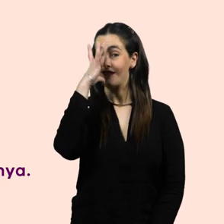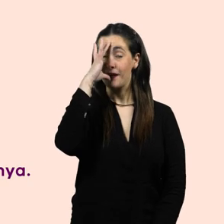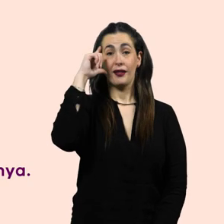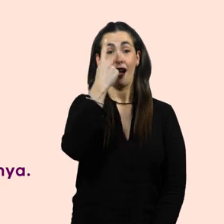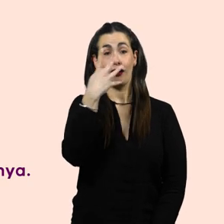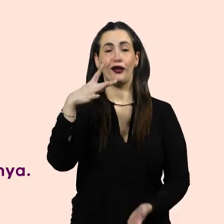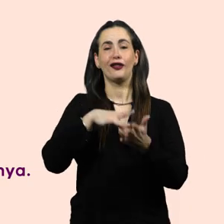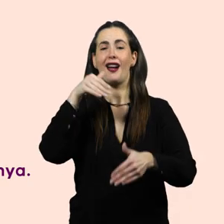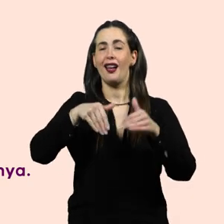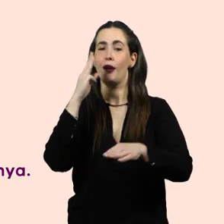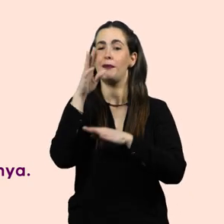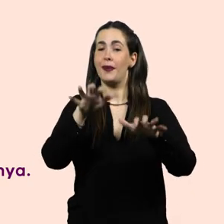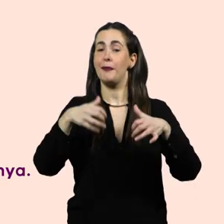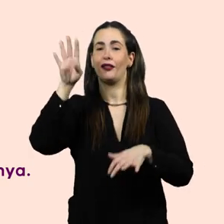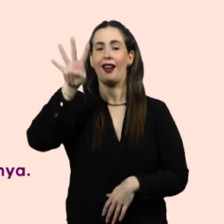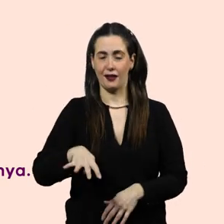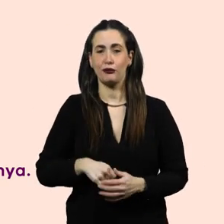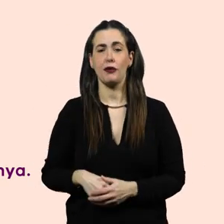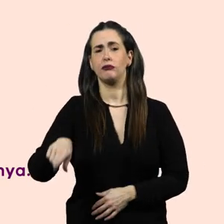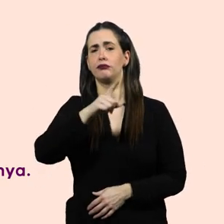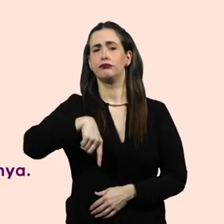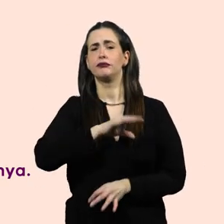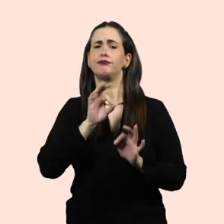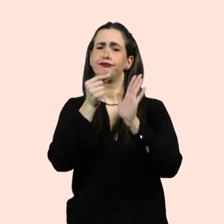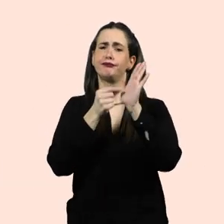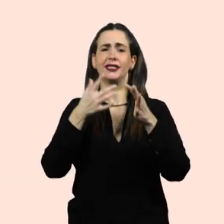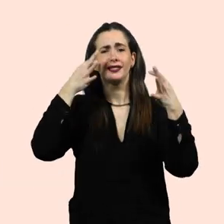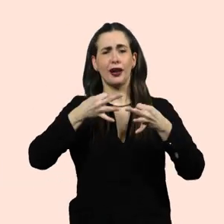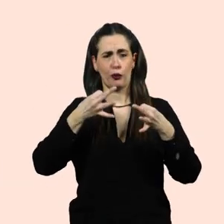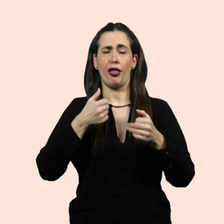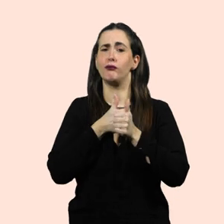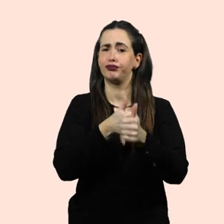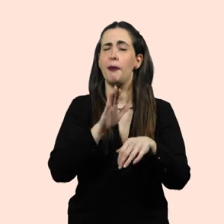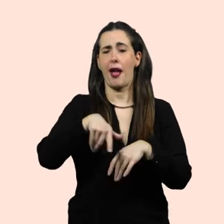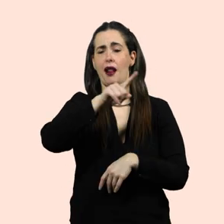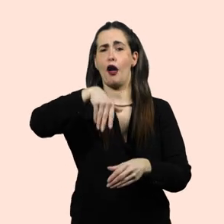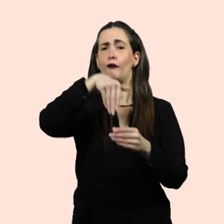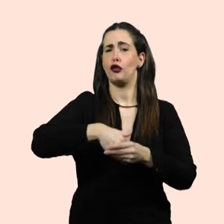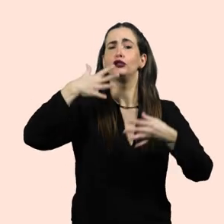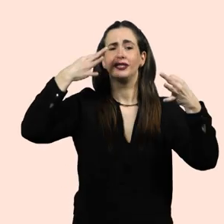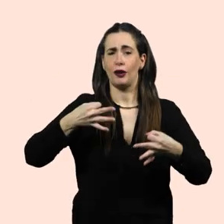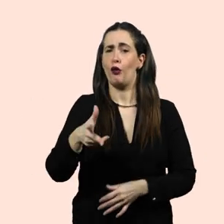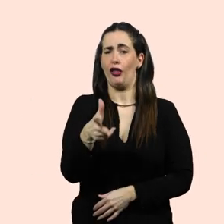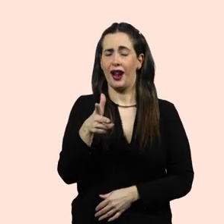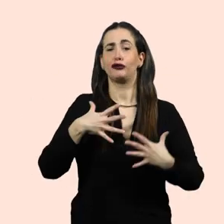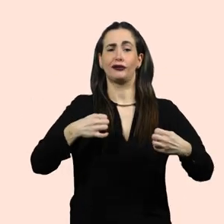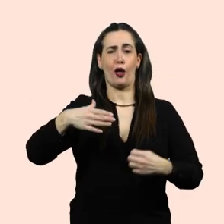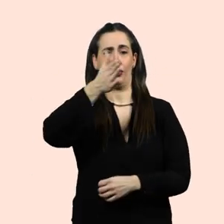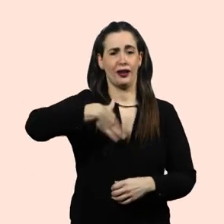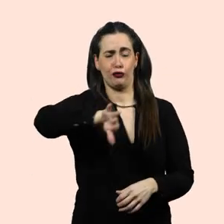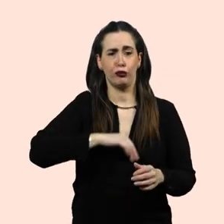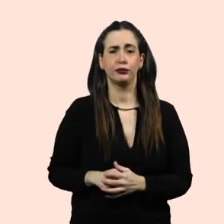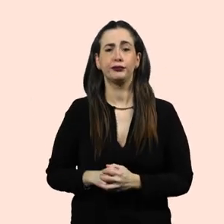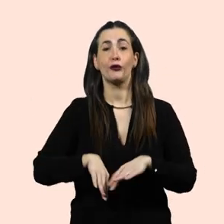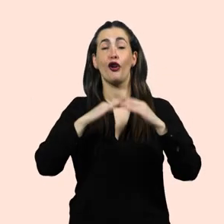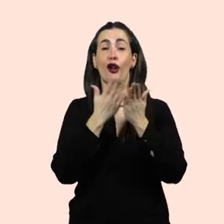El 14 de febrero se celebran elecciones al Parlamento de Cataluña. Por la salud de todas y todos, hemos tomado todas las medidas para que el voto sea